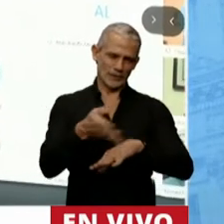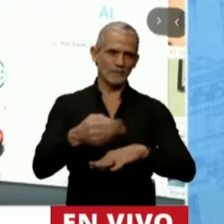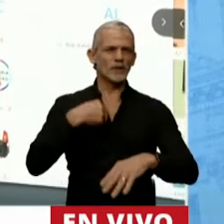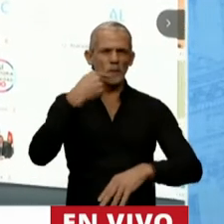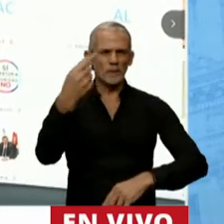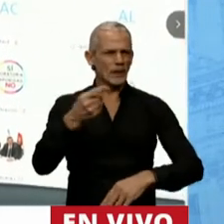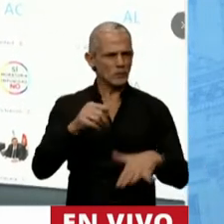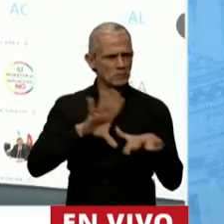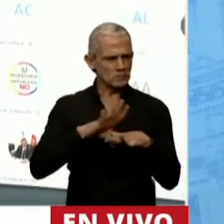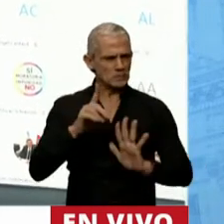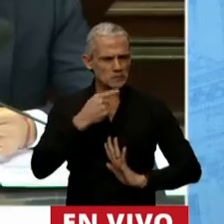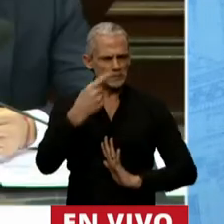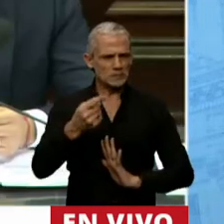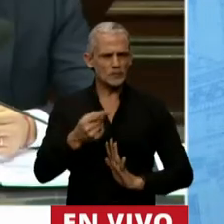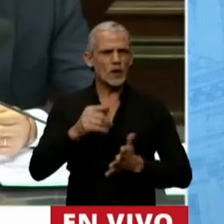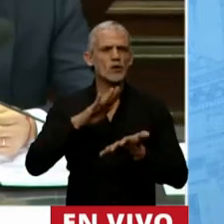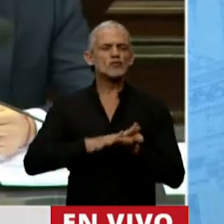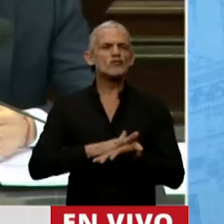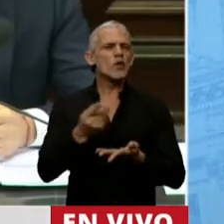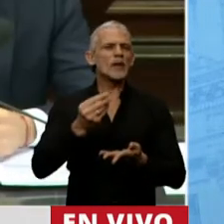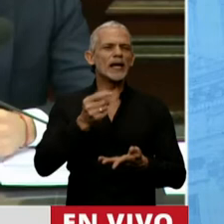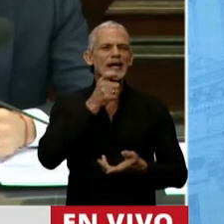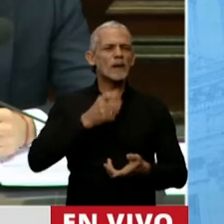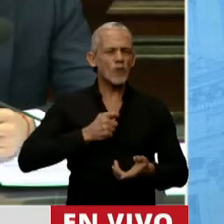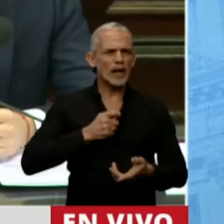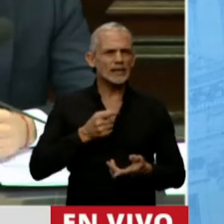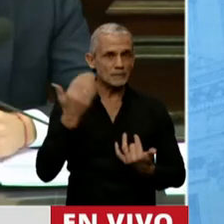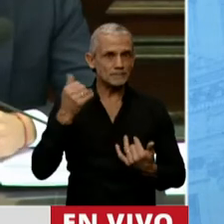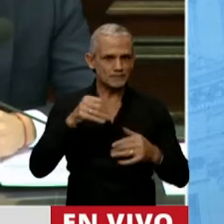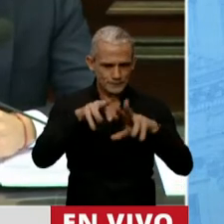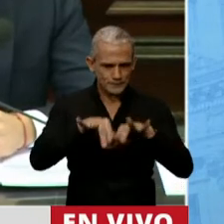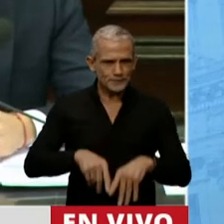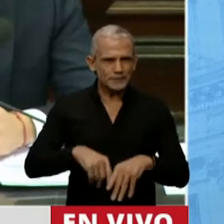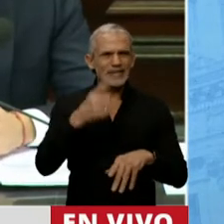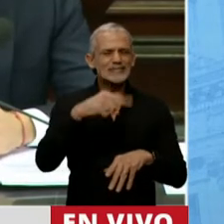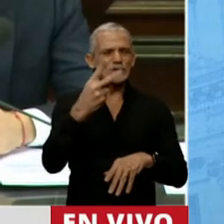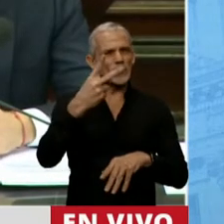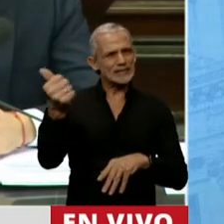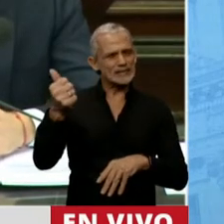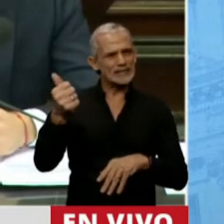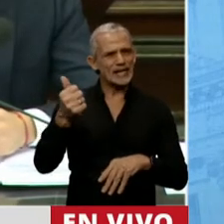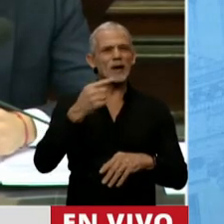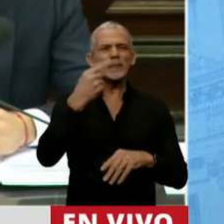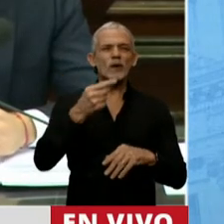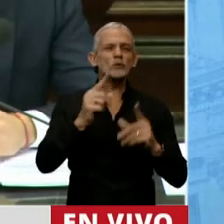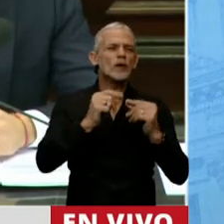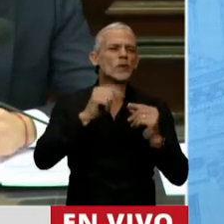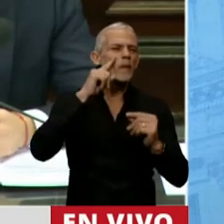pregunta es muy concreta y tiene que ver con la respuesta que se presenta en el informe 126 a la pregunta